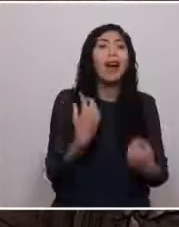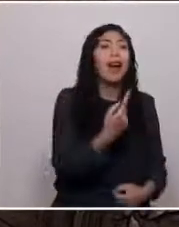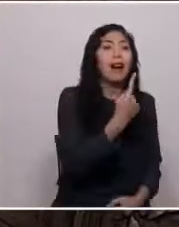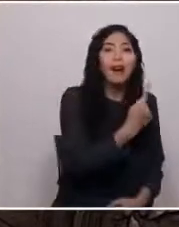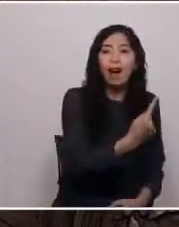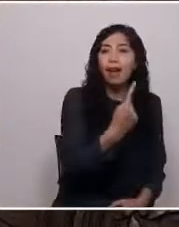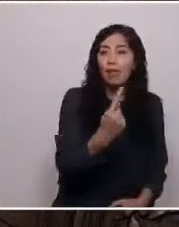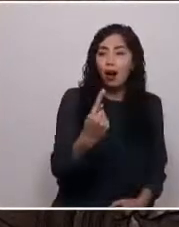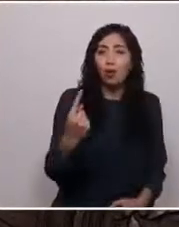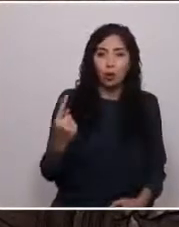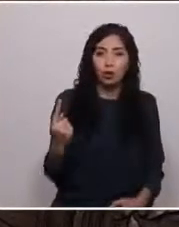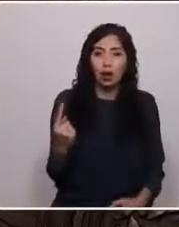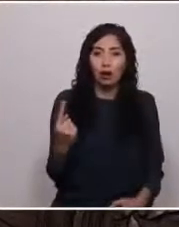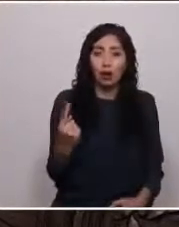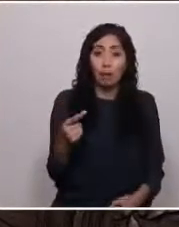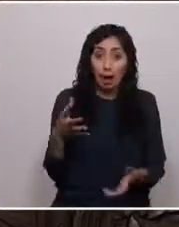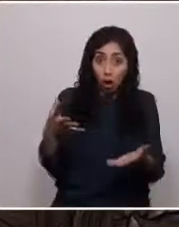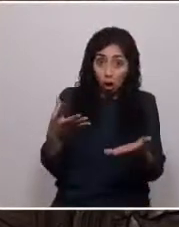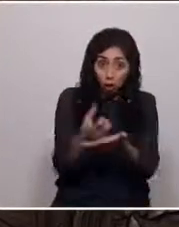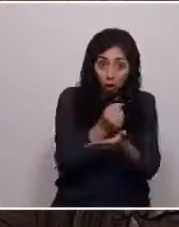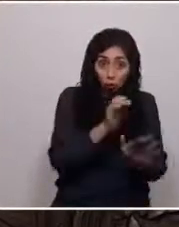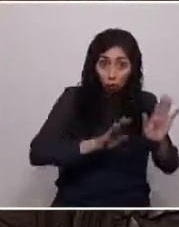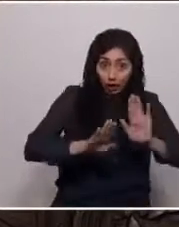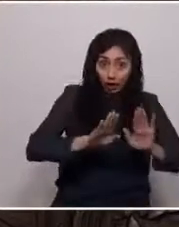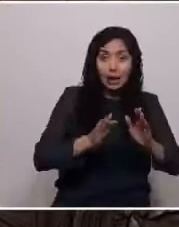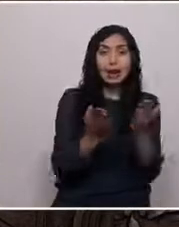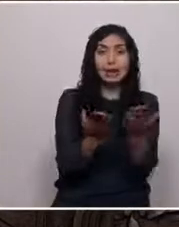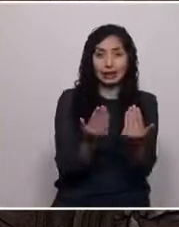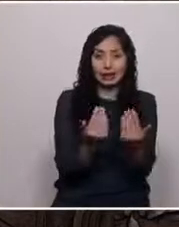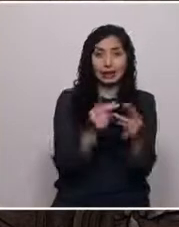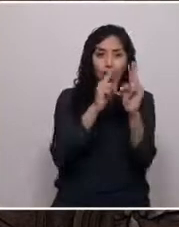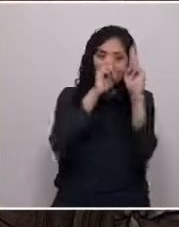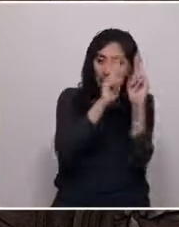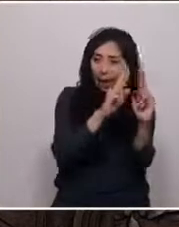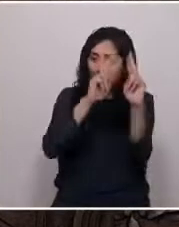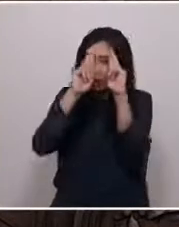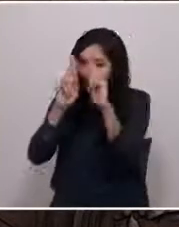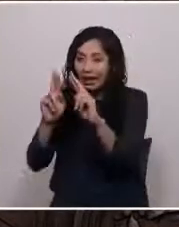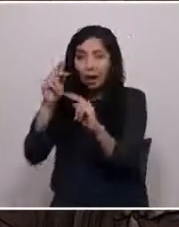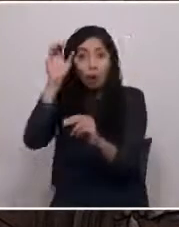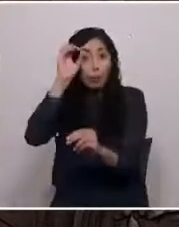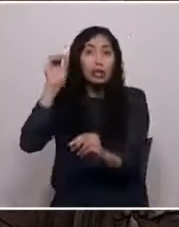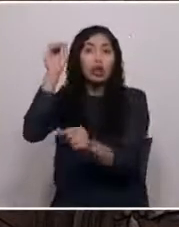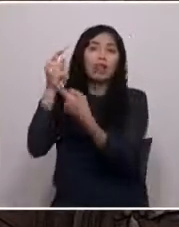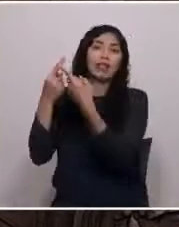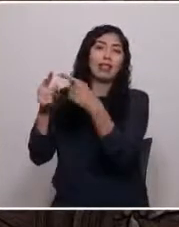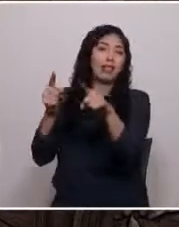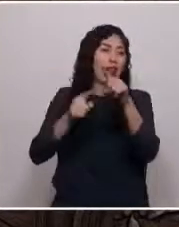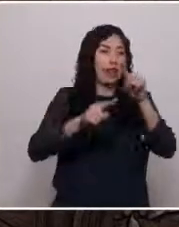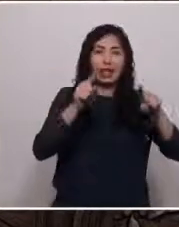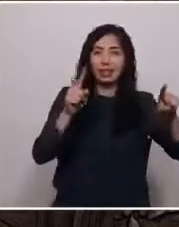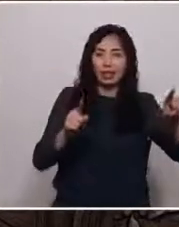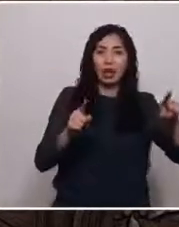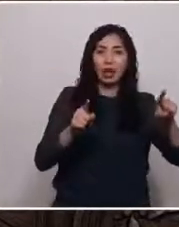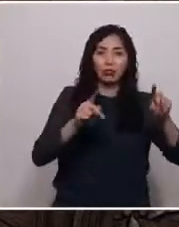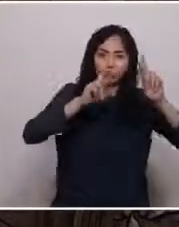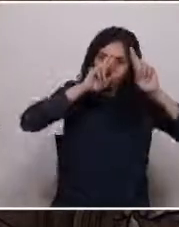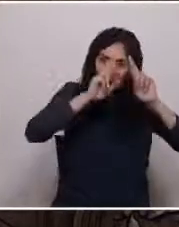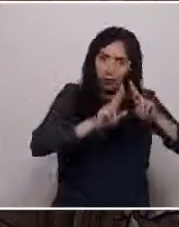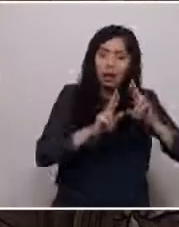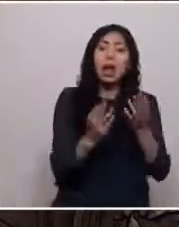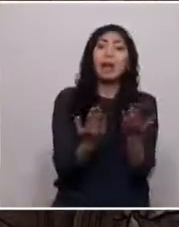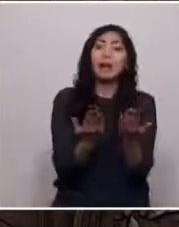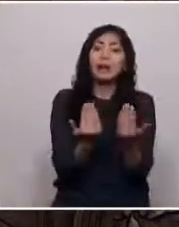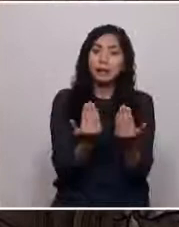Para lograrlo es indispensable respetar la diversidad de pensamientos que existe entre nosotros. Se requiere